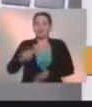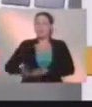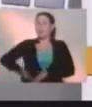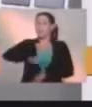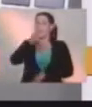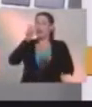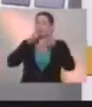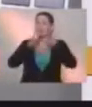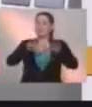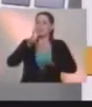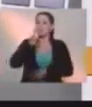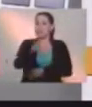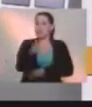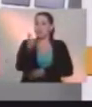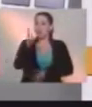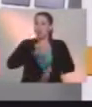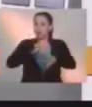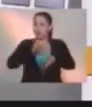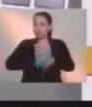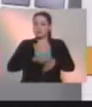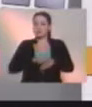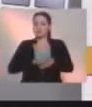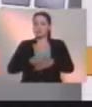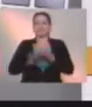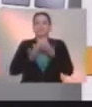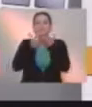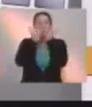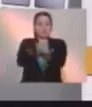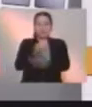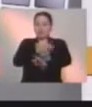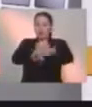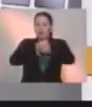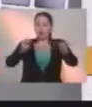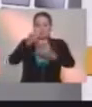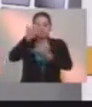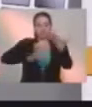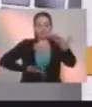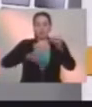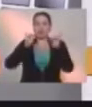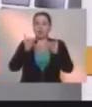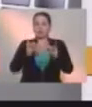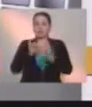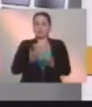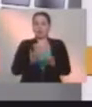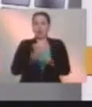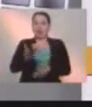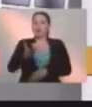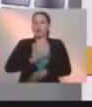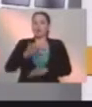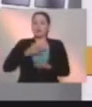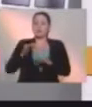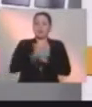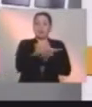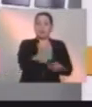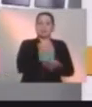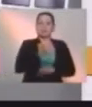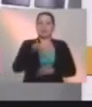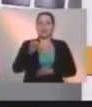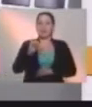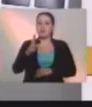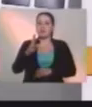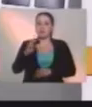horas de antelación, entregamos la comunicación a el alcalde del municipio Libertador.